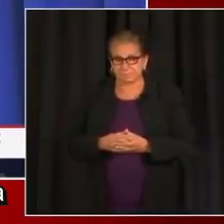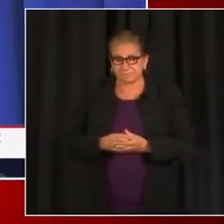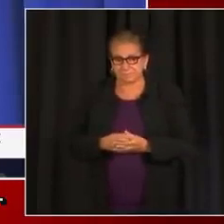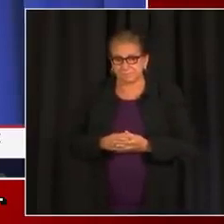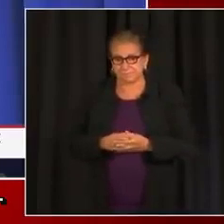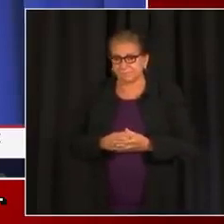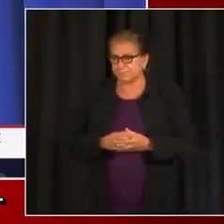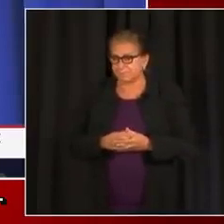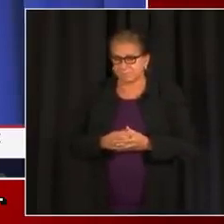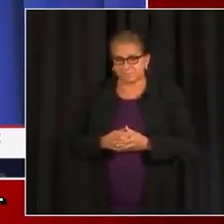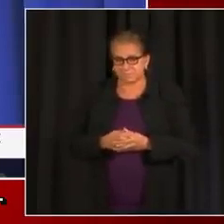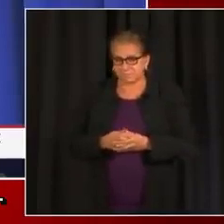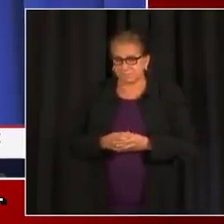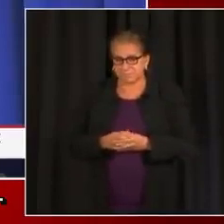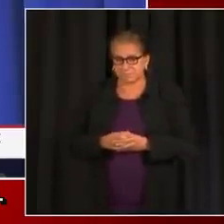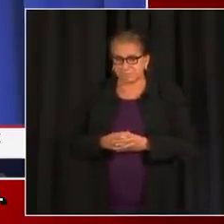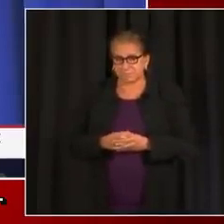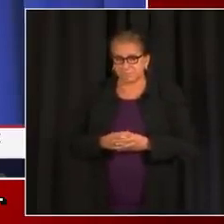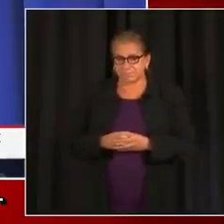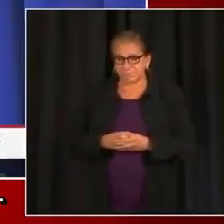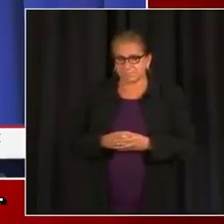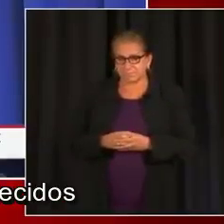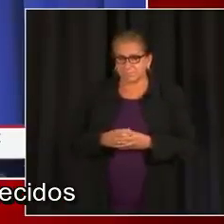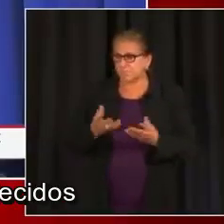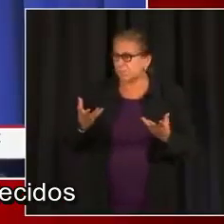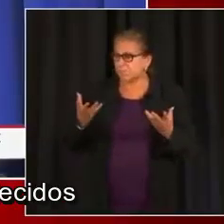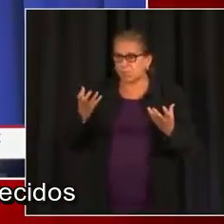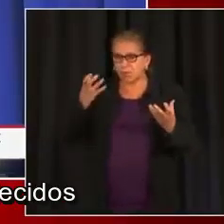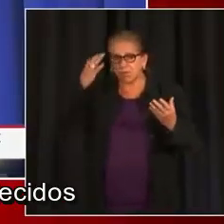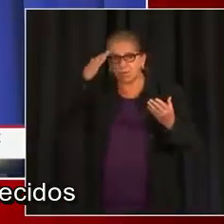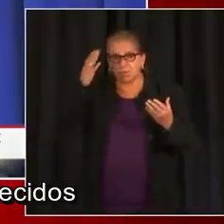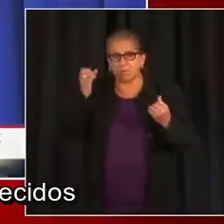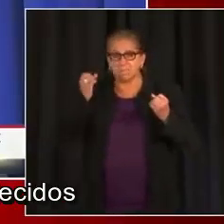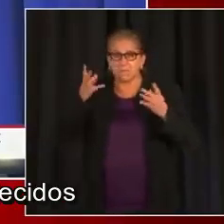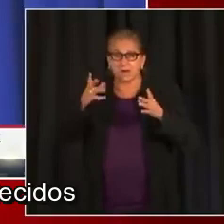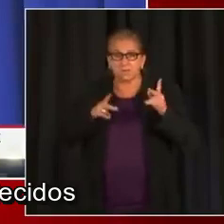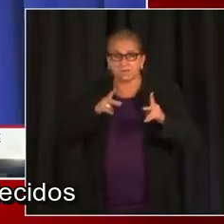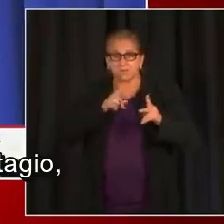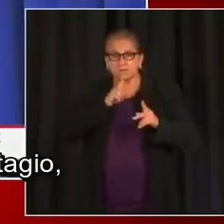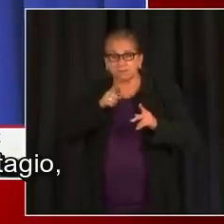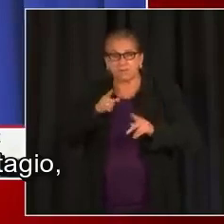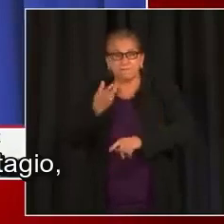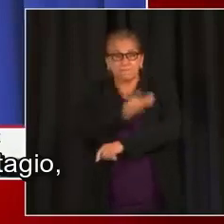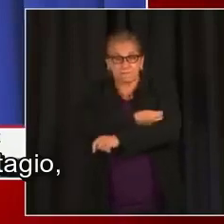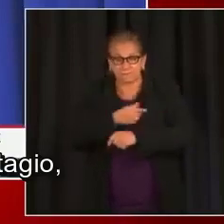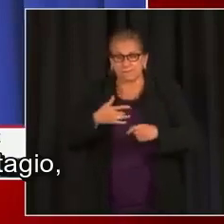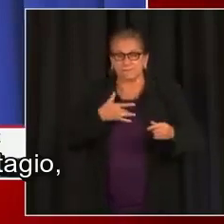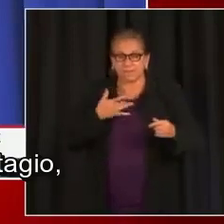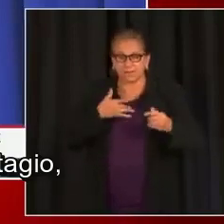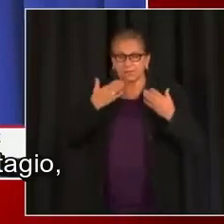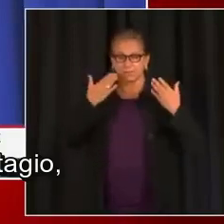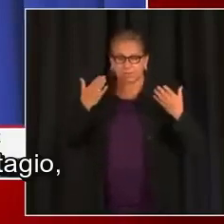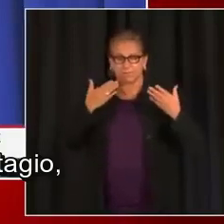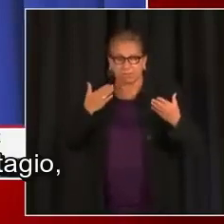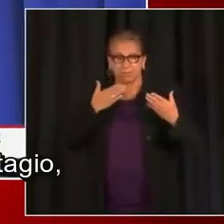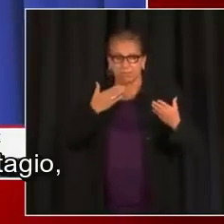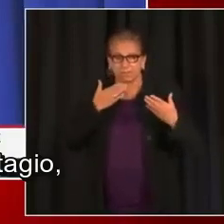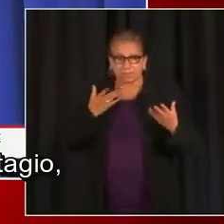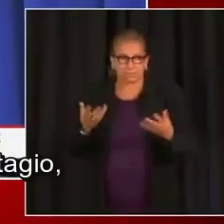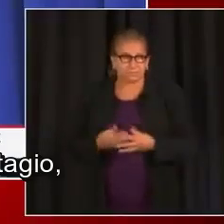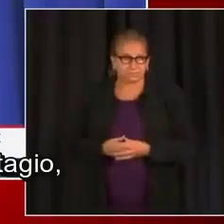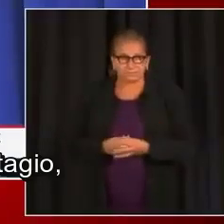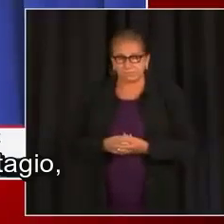vacuna y siguen animando a otras personas a que se vacunen. Y la razón por la cual están agradecidos es porque cuando ocurre